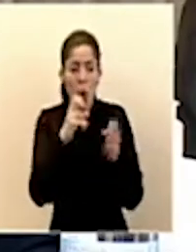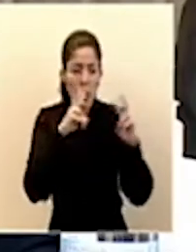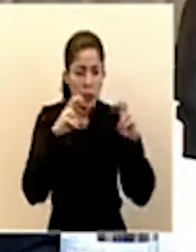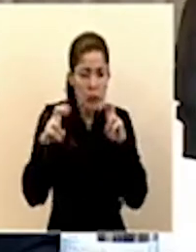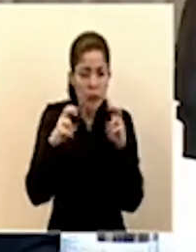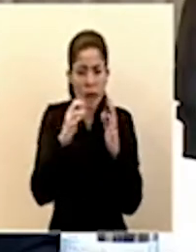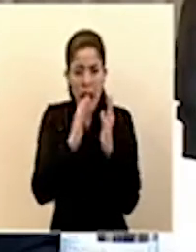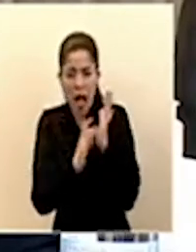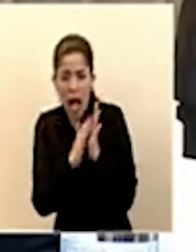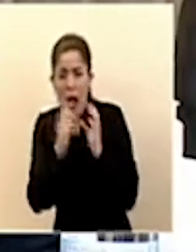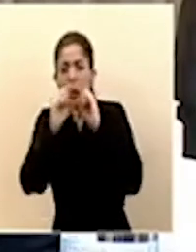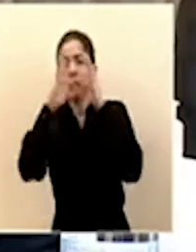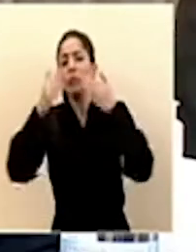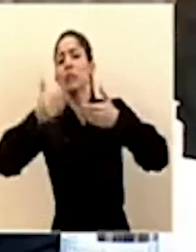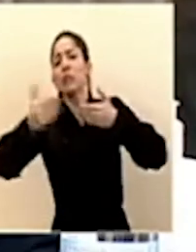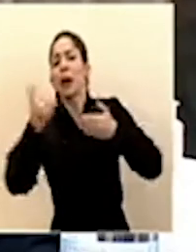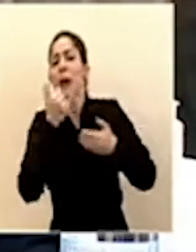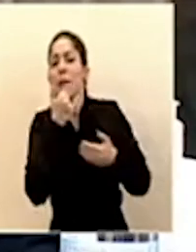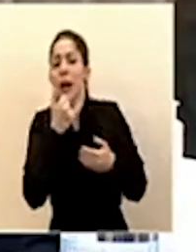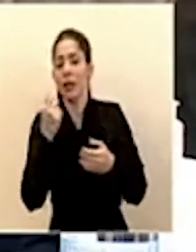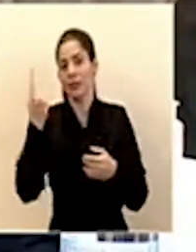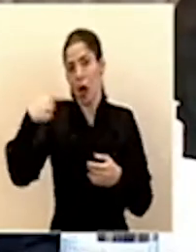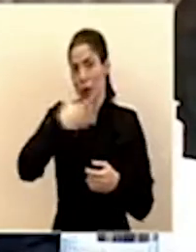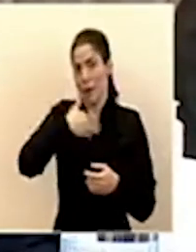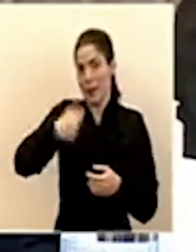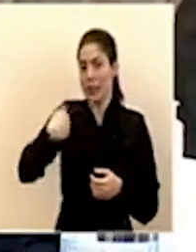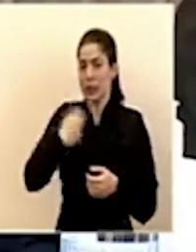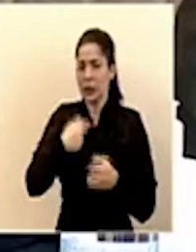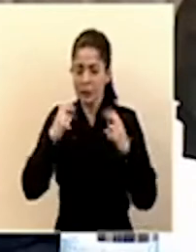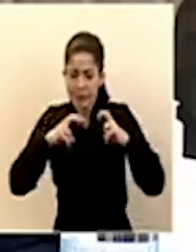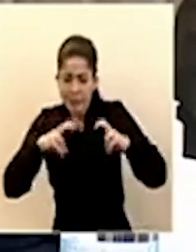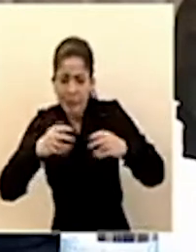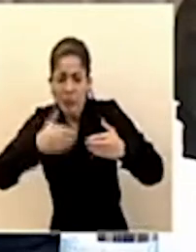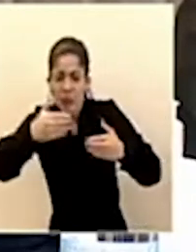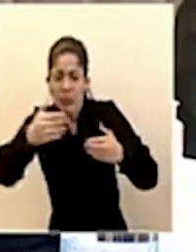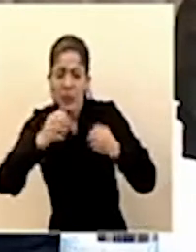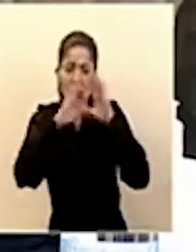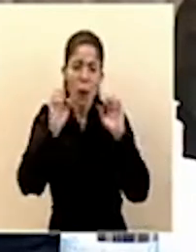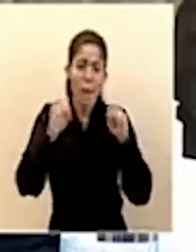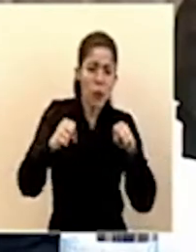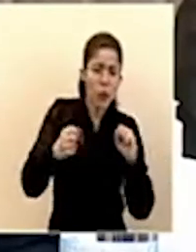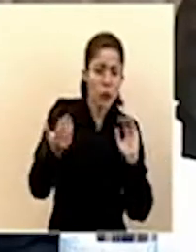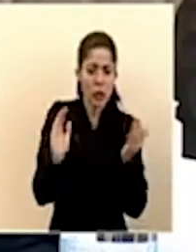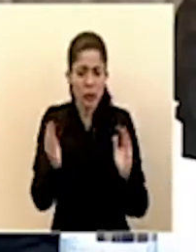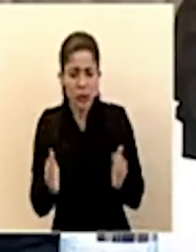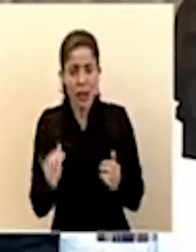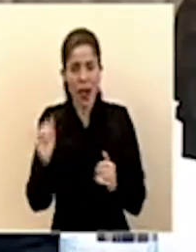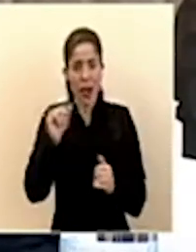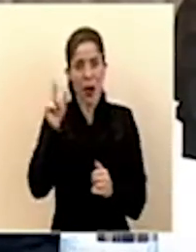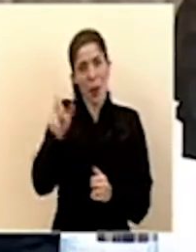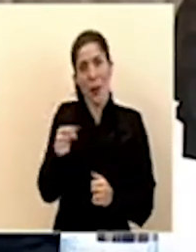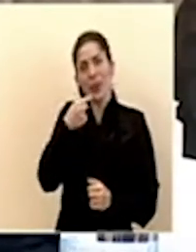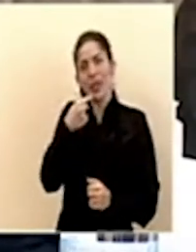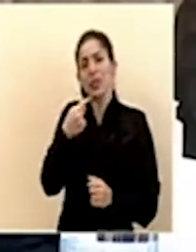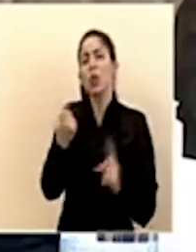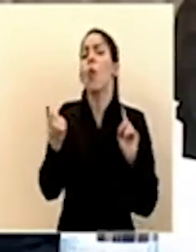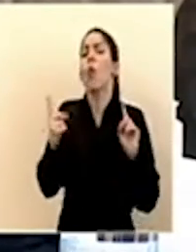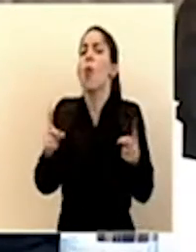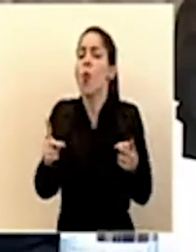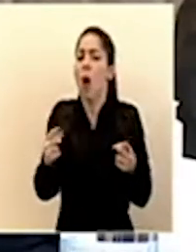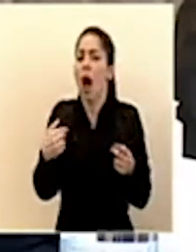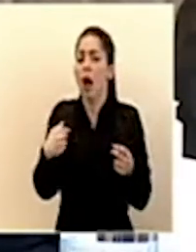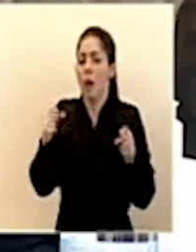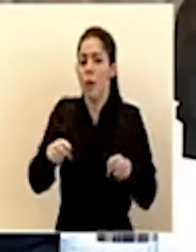cálculos y proyecciones de acuerdo a la instrucción del señor presidente de, como dijo él, cuáles serían los